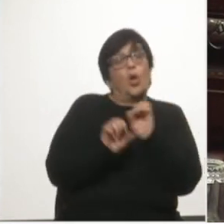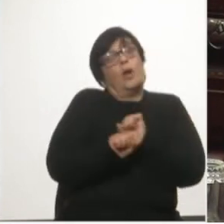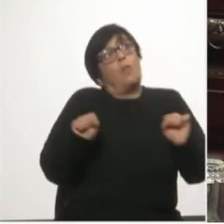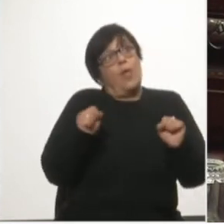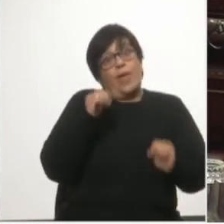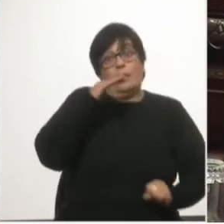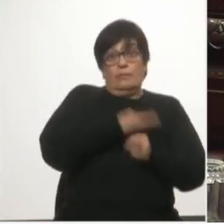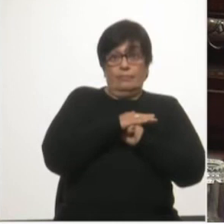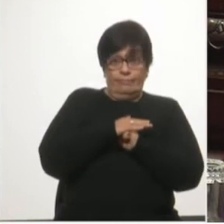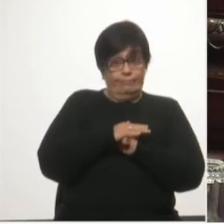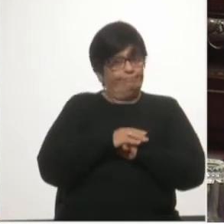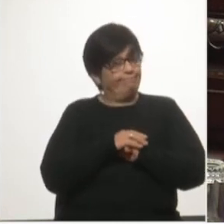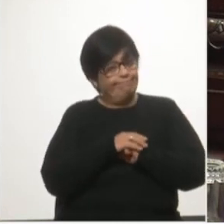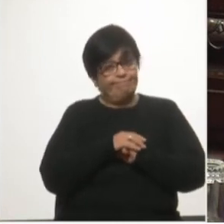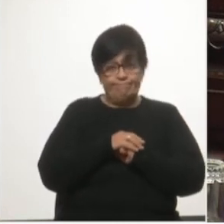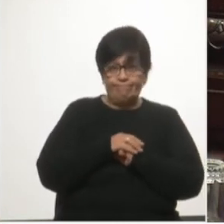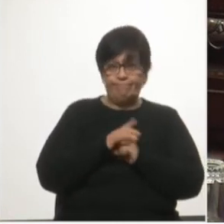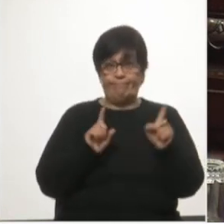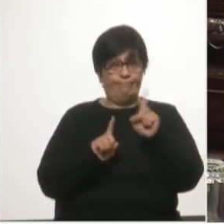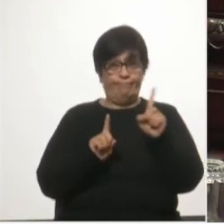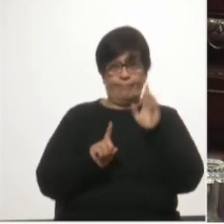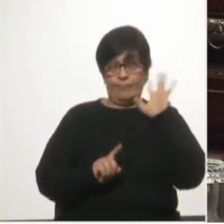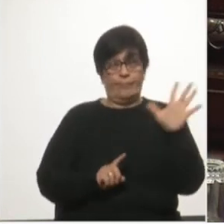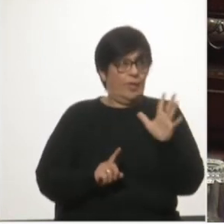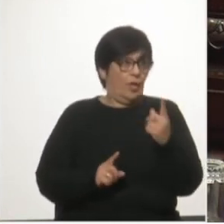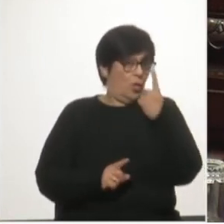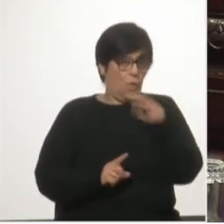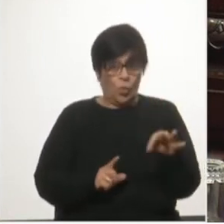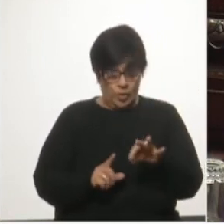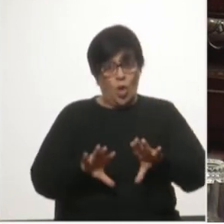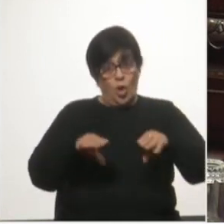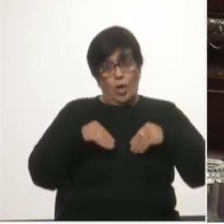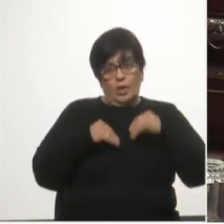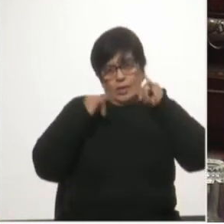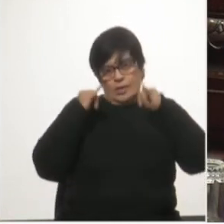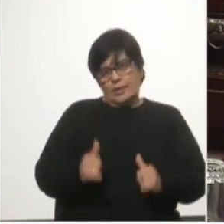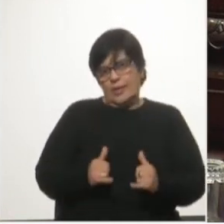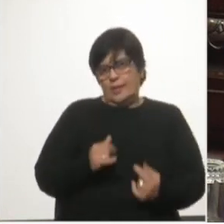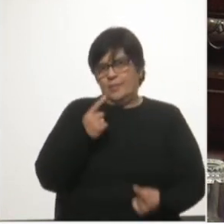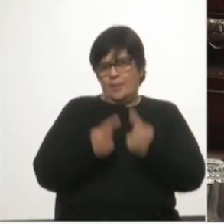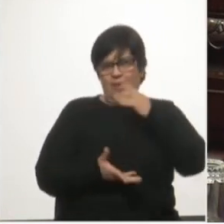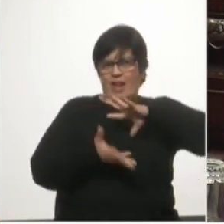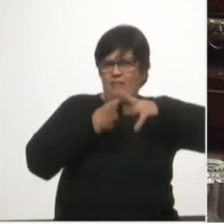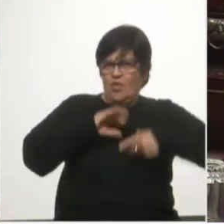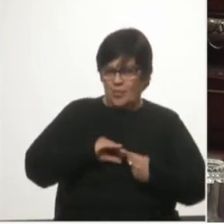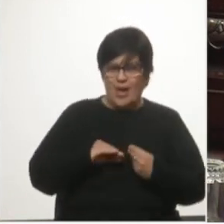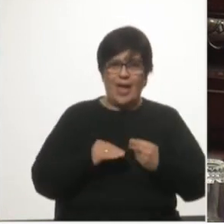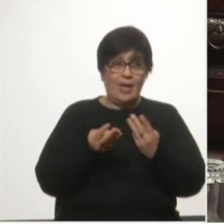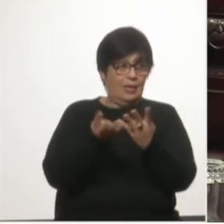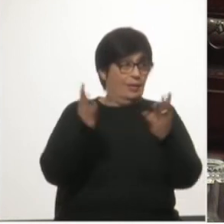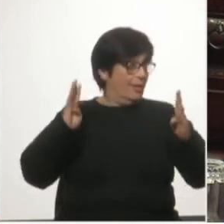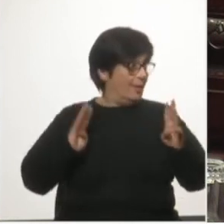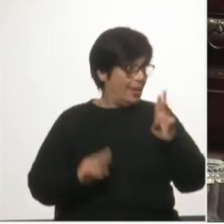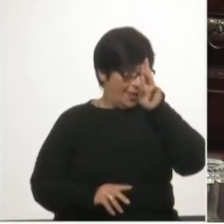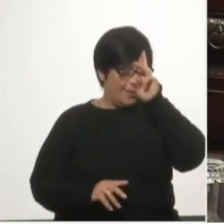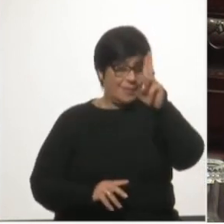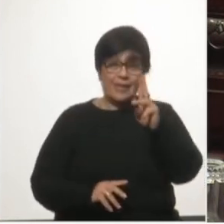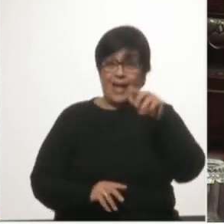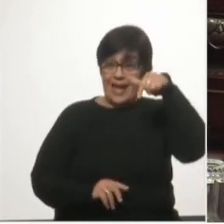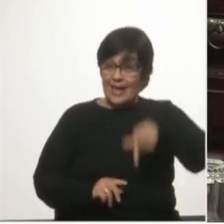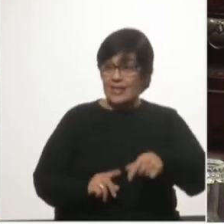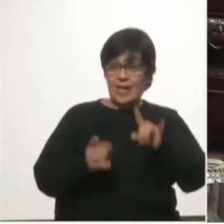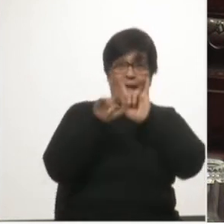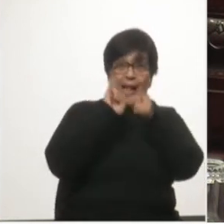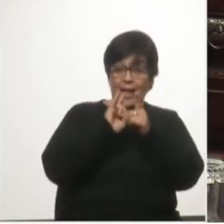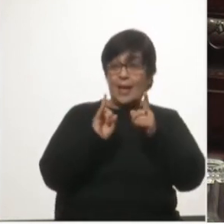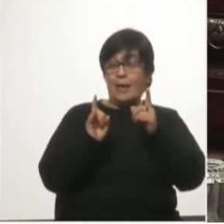bueno no se esperaría otra cosa la primera forma de respetar este recinto que es el palacio de